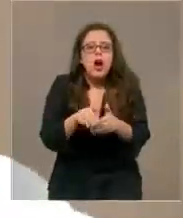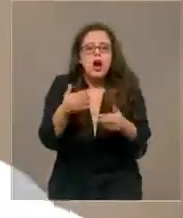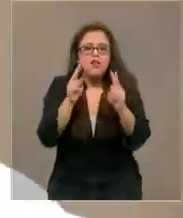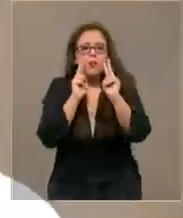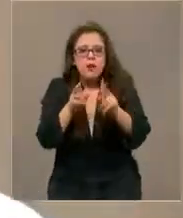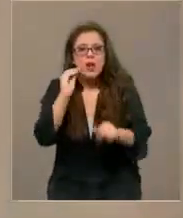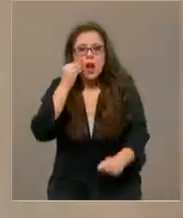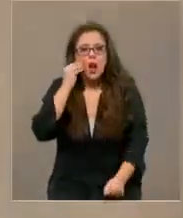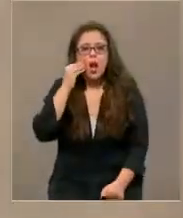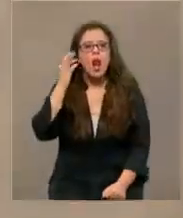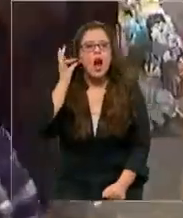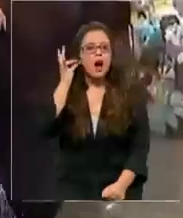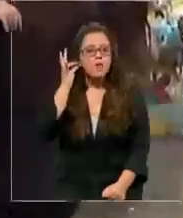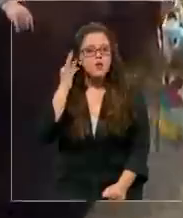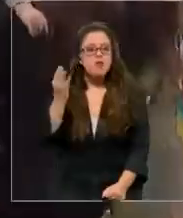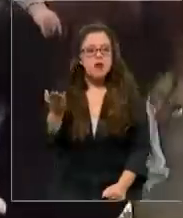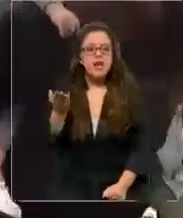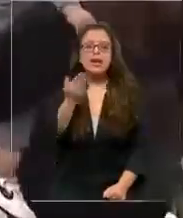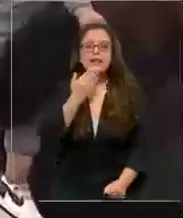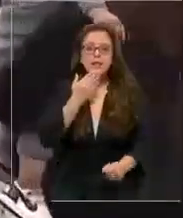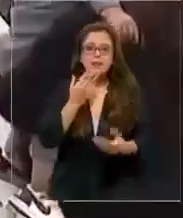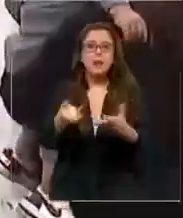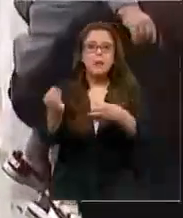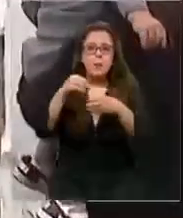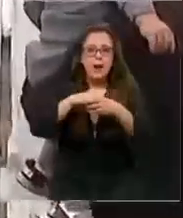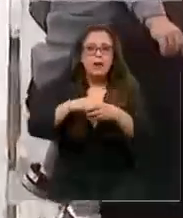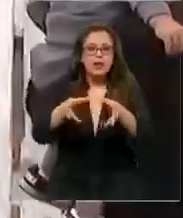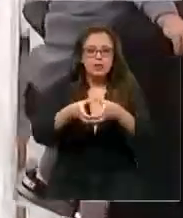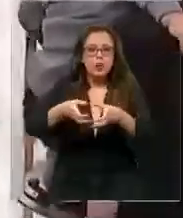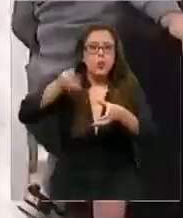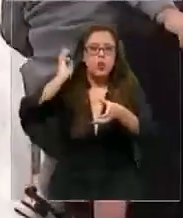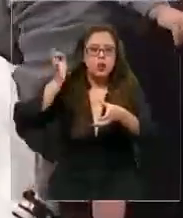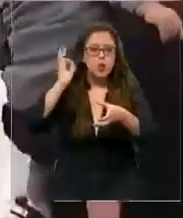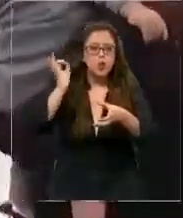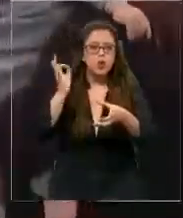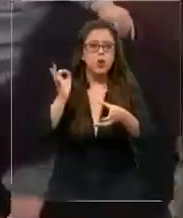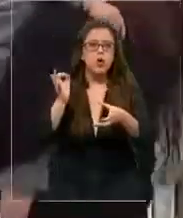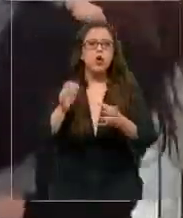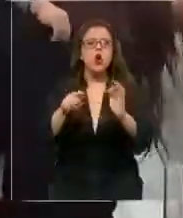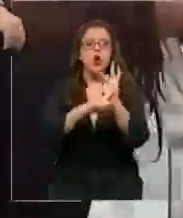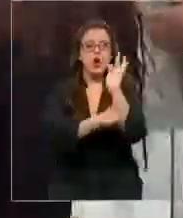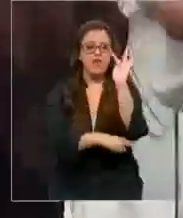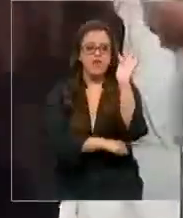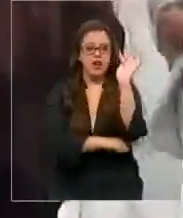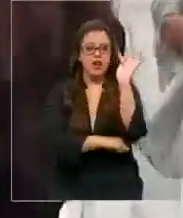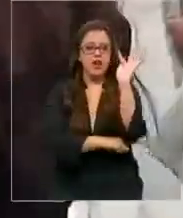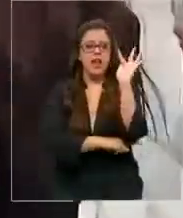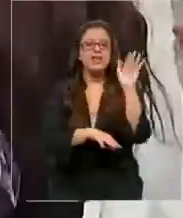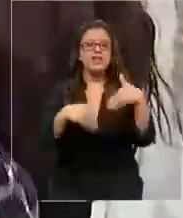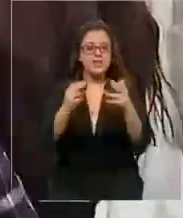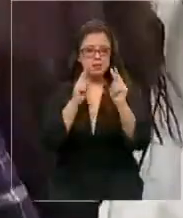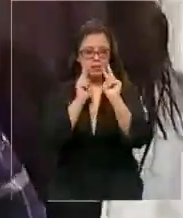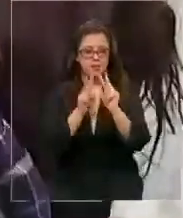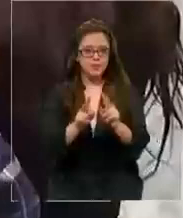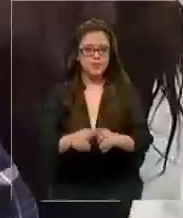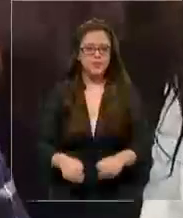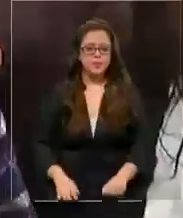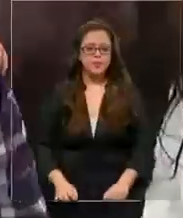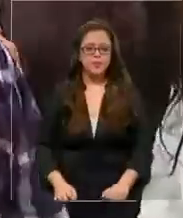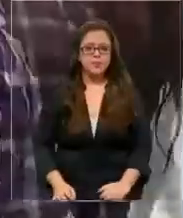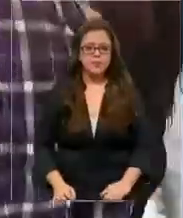señalado la abuela de Tomás, quien formó parte además de la reunión que se sostuvo con la fiscalía. Y entrega el siguiente mensaje.